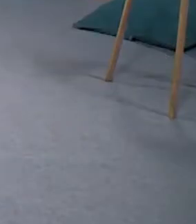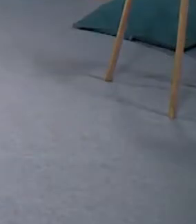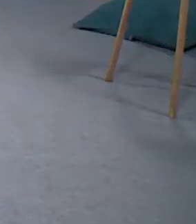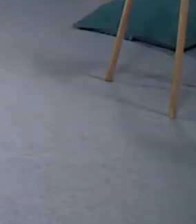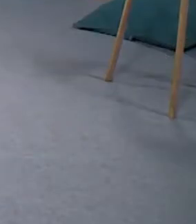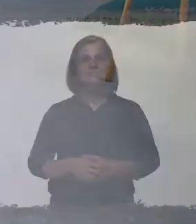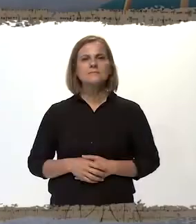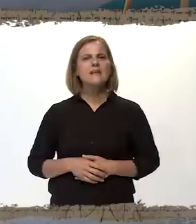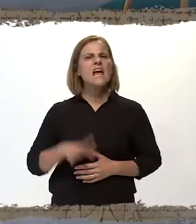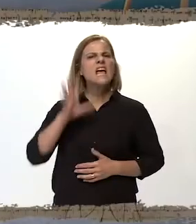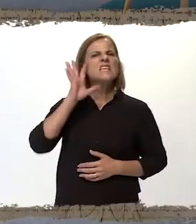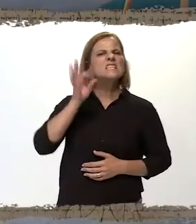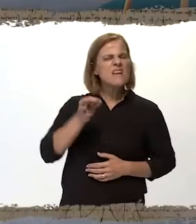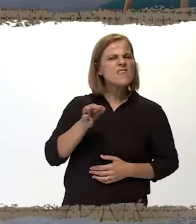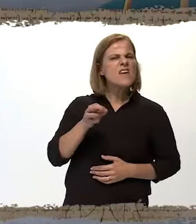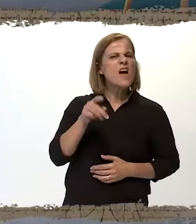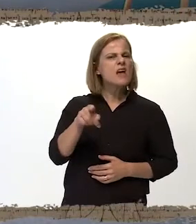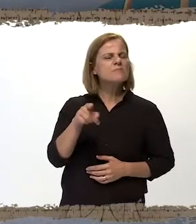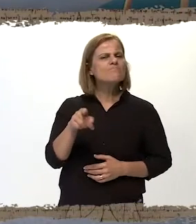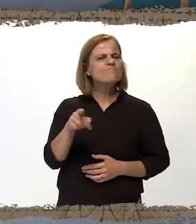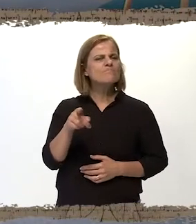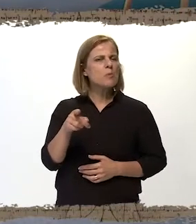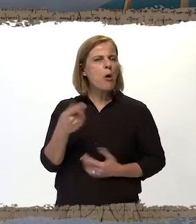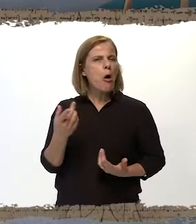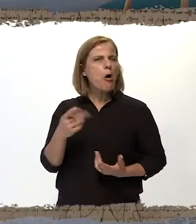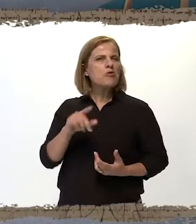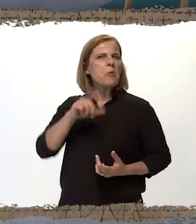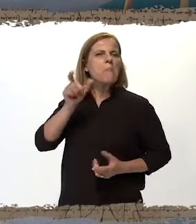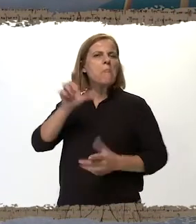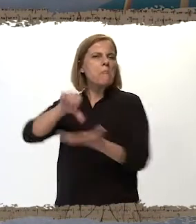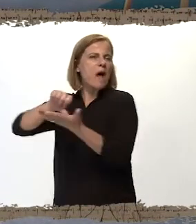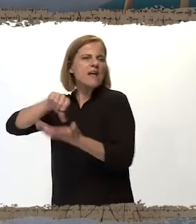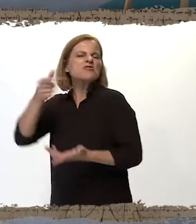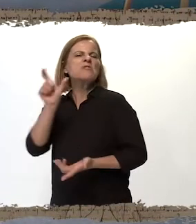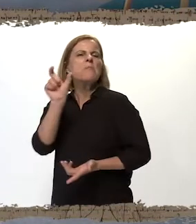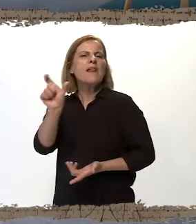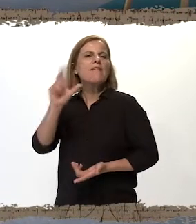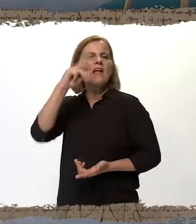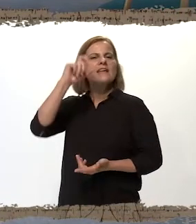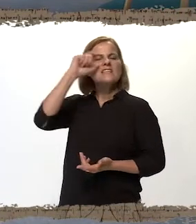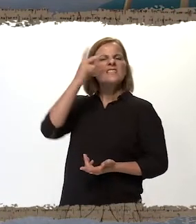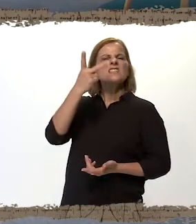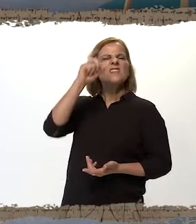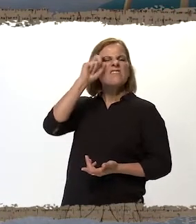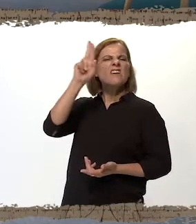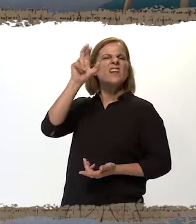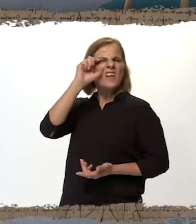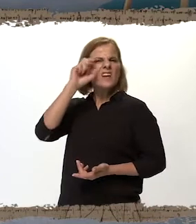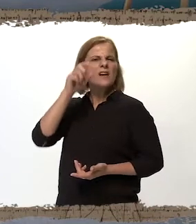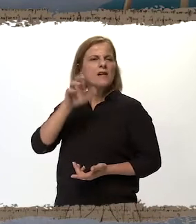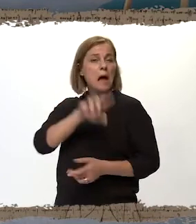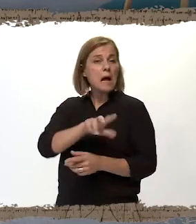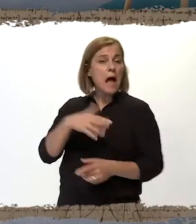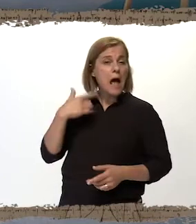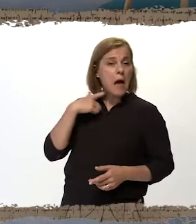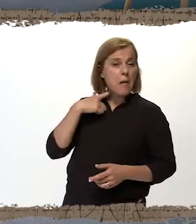¿Sabías que así como de buena onda en otros países le dicen chévere? Chévere, sí, sabía. ¿Vos